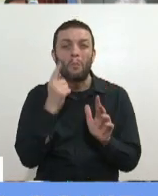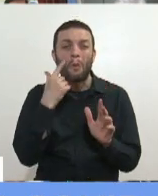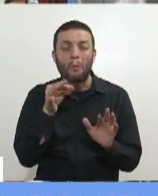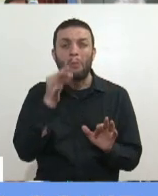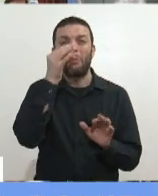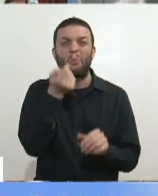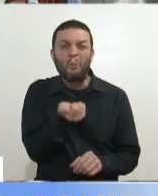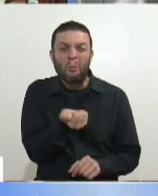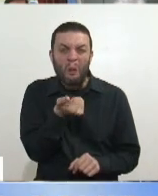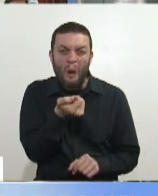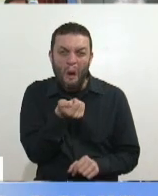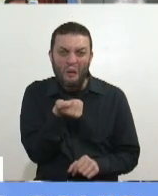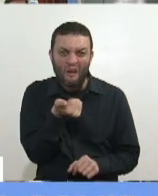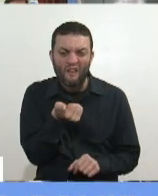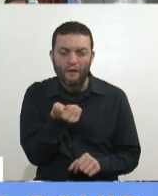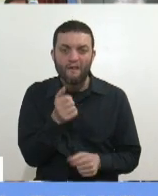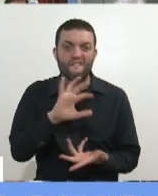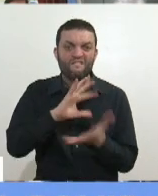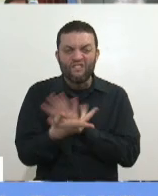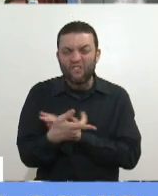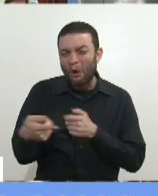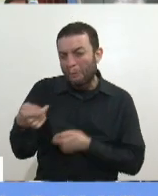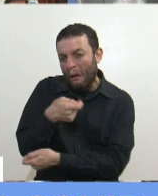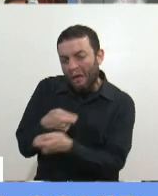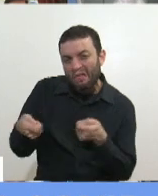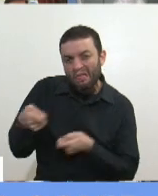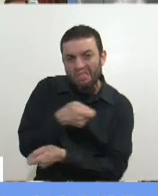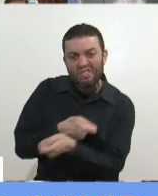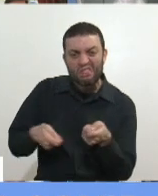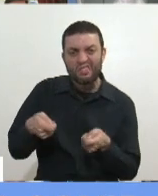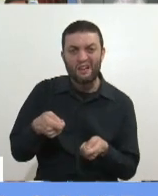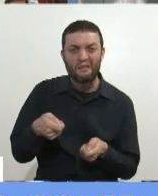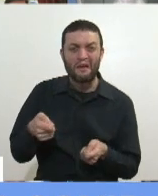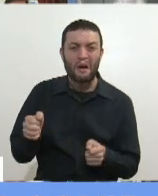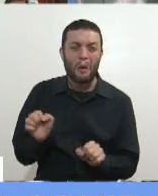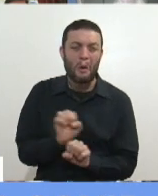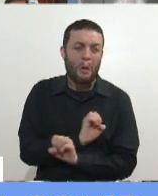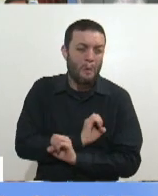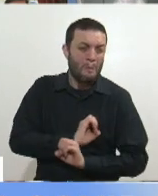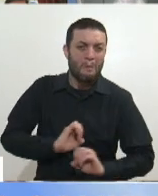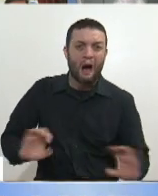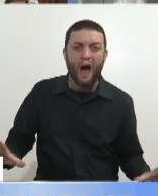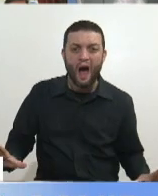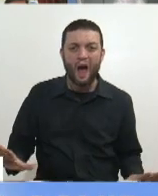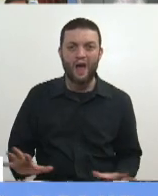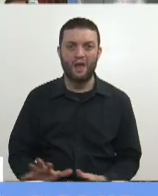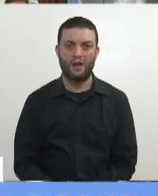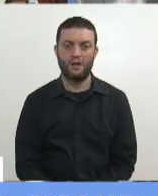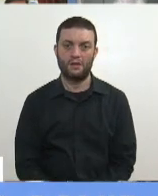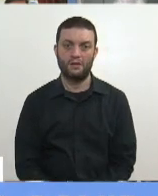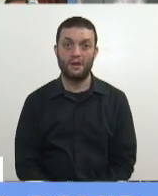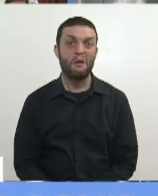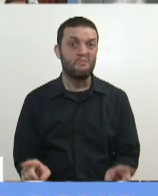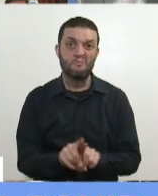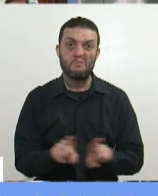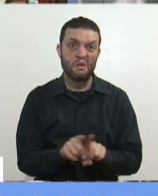Una mala estrategia sanitaria. Ya lo dijeron, Varios son a los preopinantes.